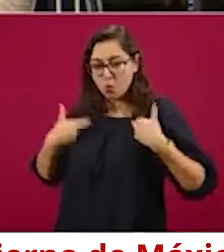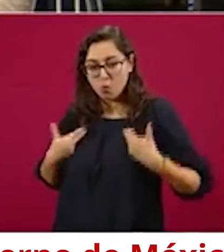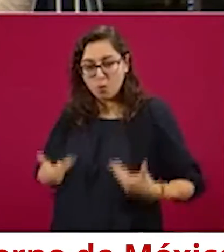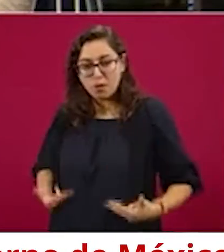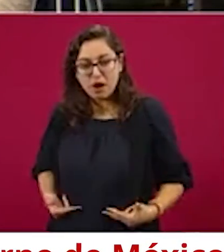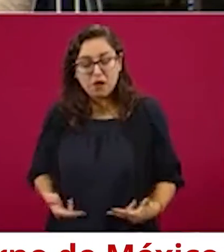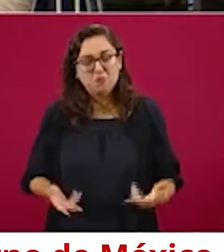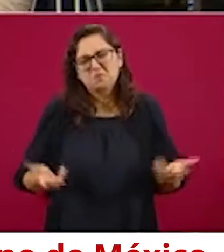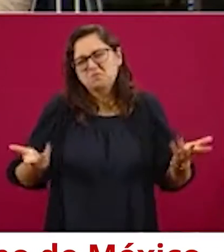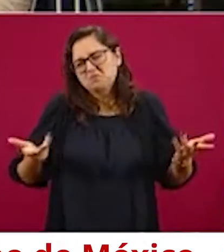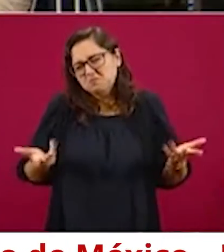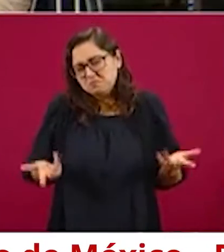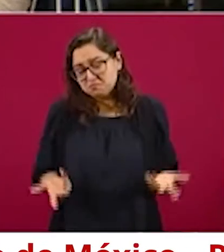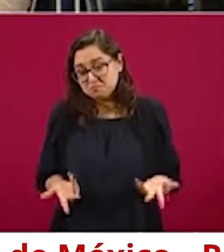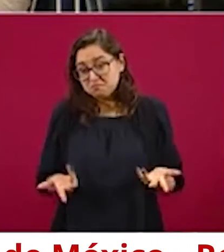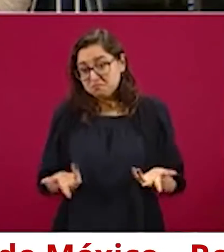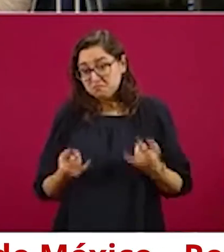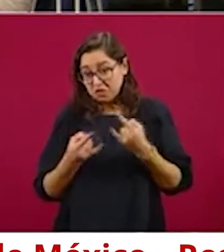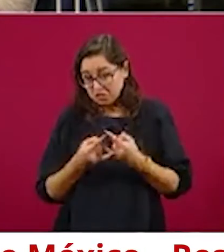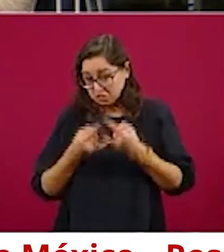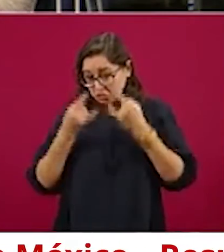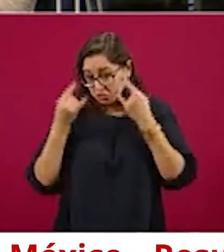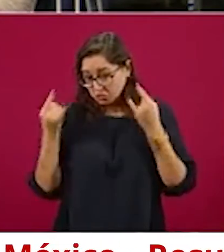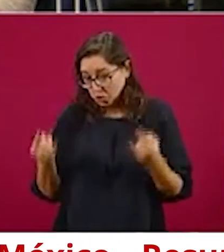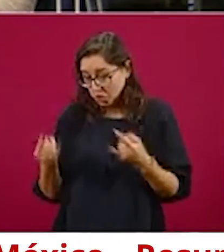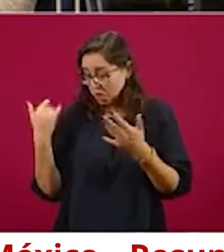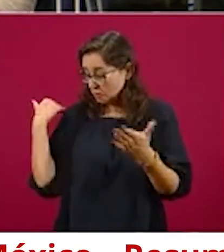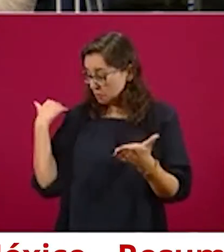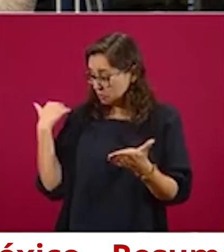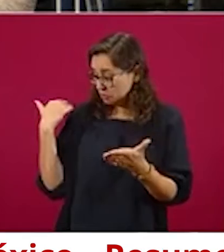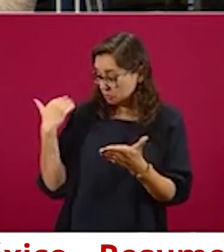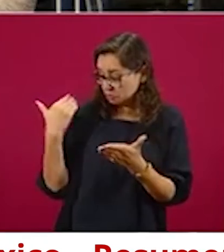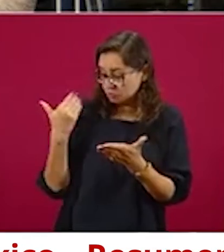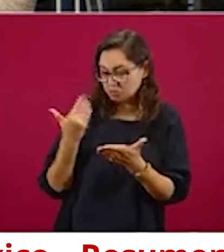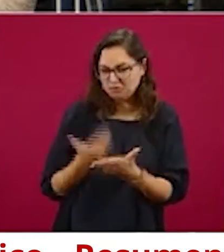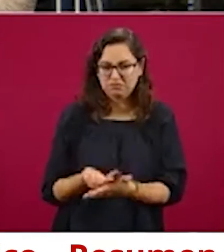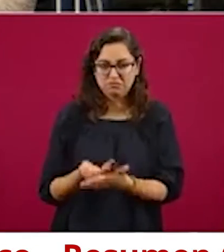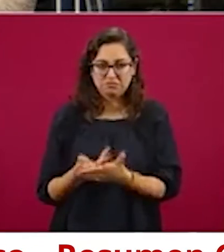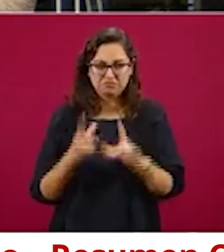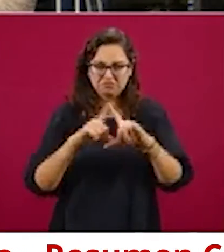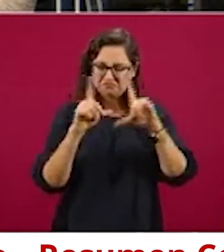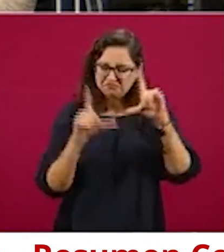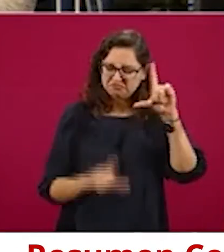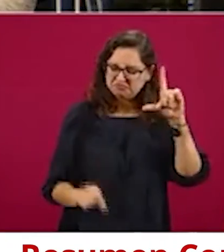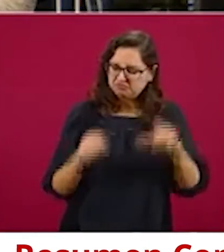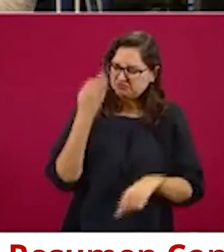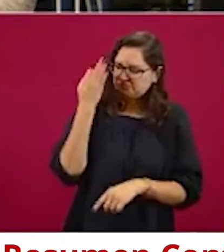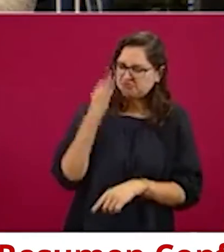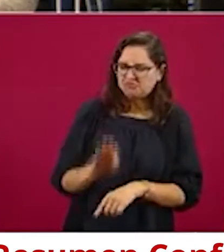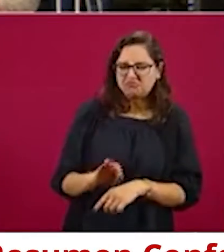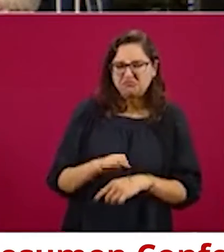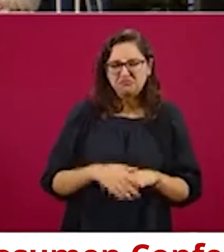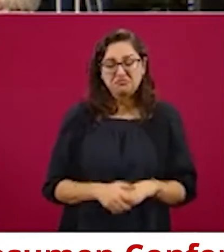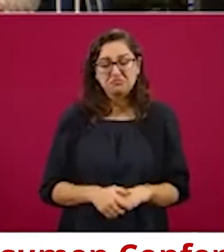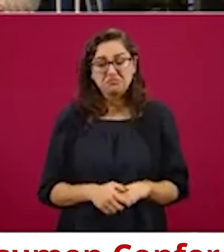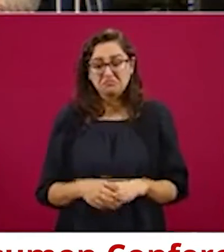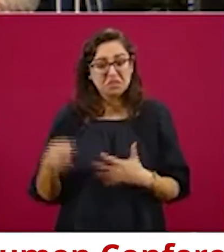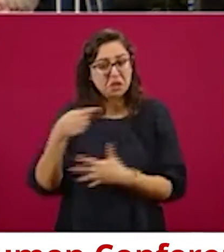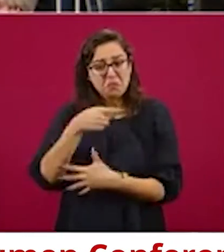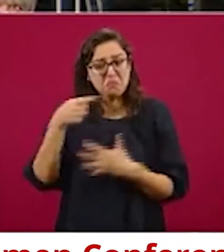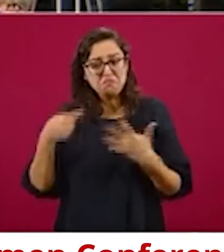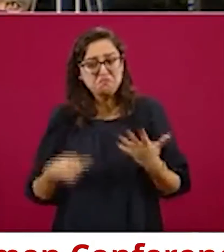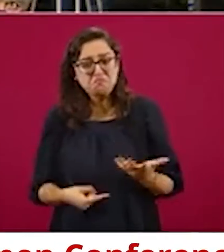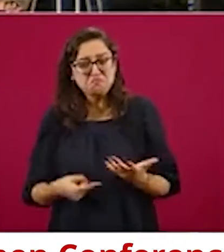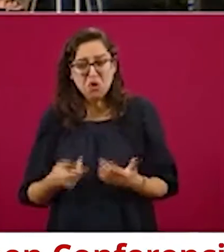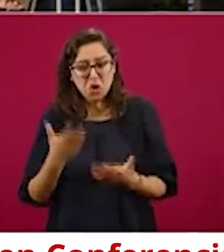relato, de quién aplica o cuándo se aplica traición a la patria, si todo lo dicho, pues es